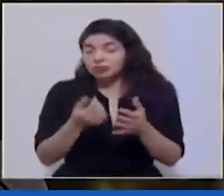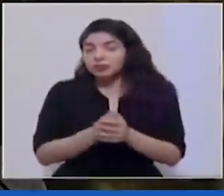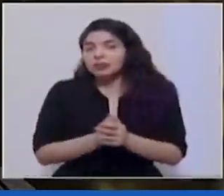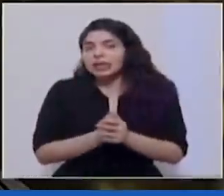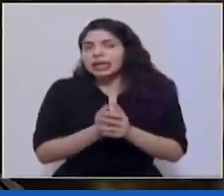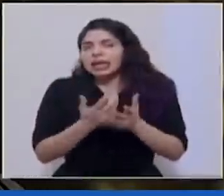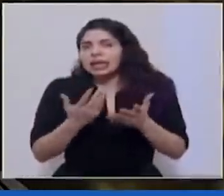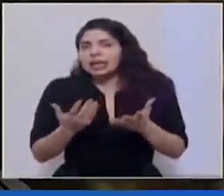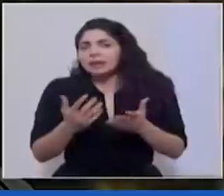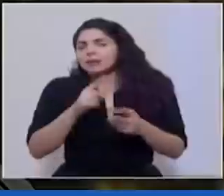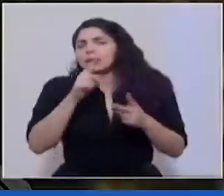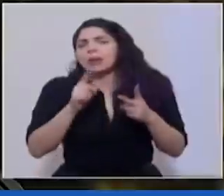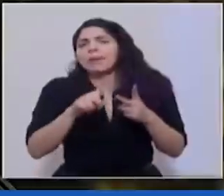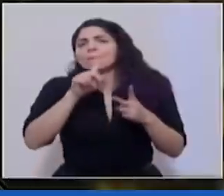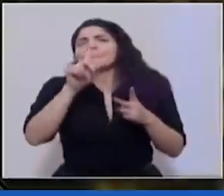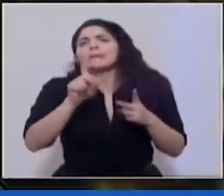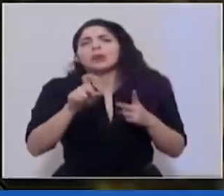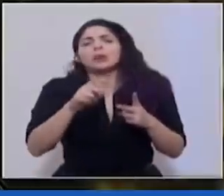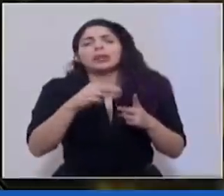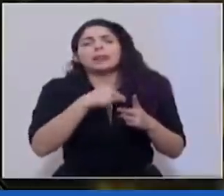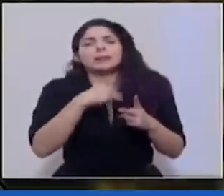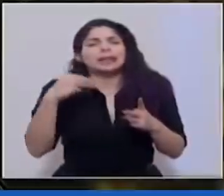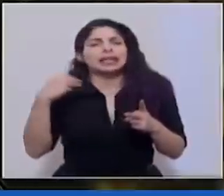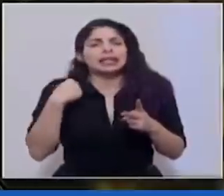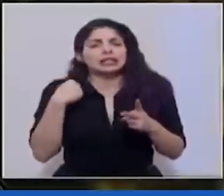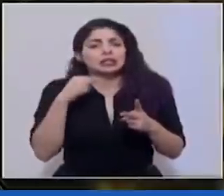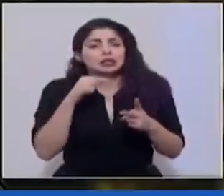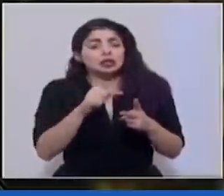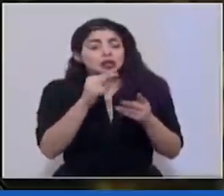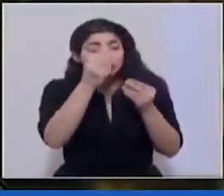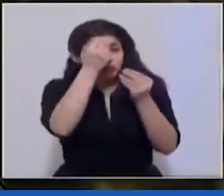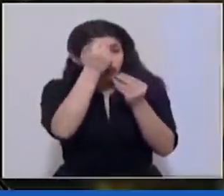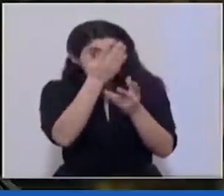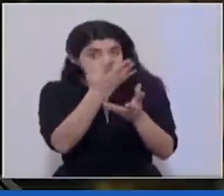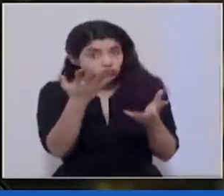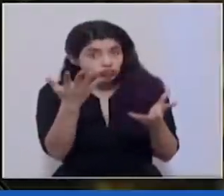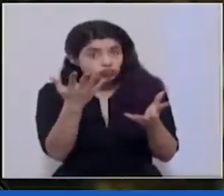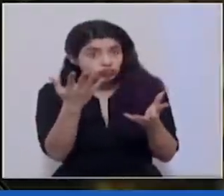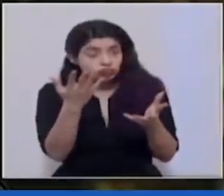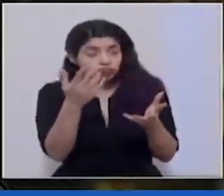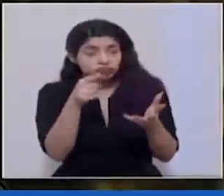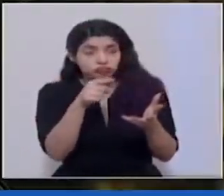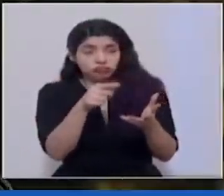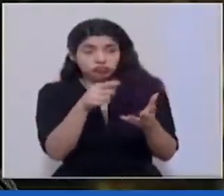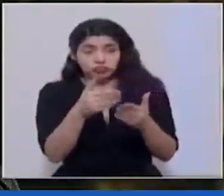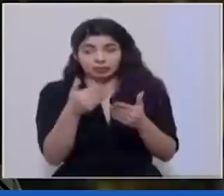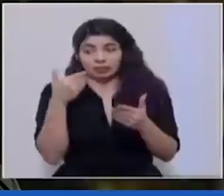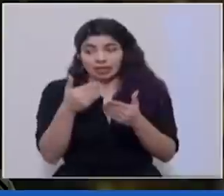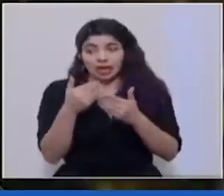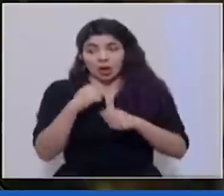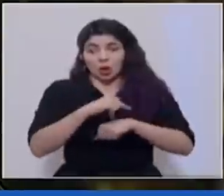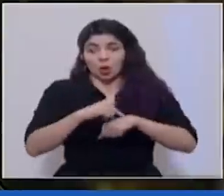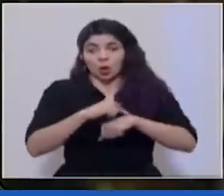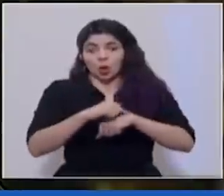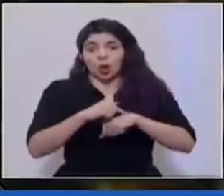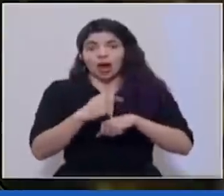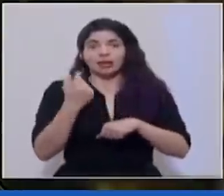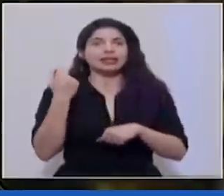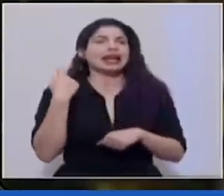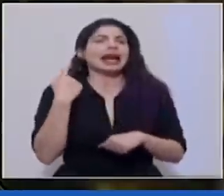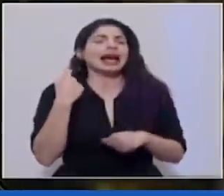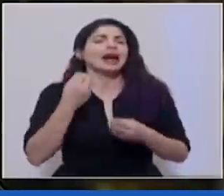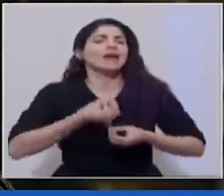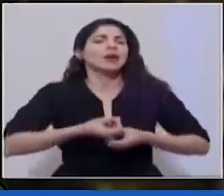la siguiente consulta para el señor ministro estos anuncios se hacen en el tanto en las últimas horas acaba de circular